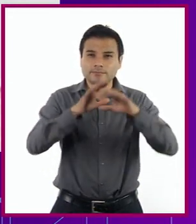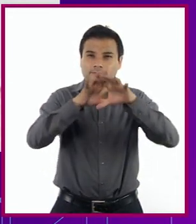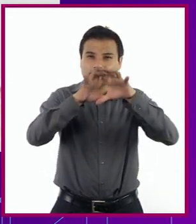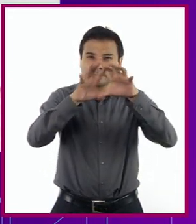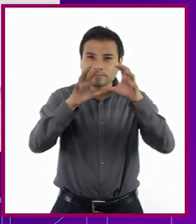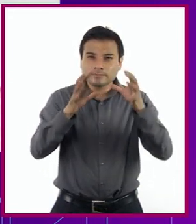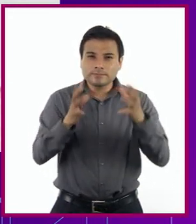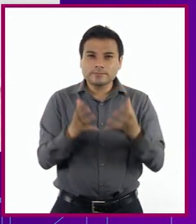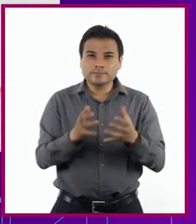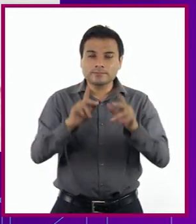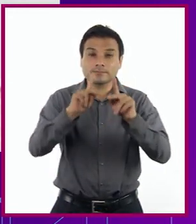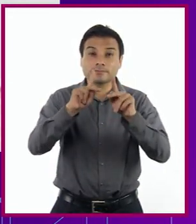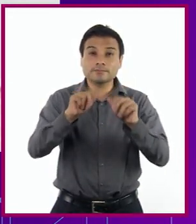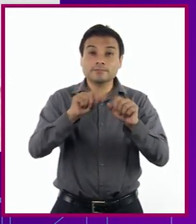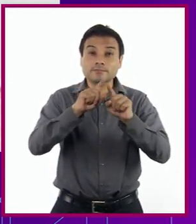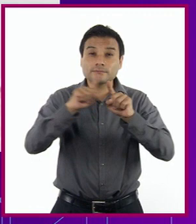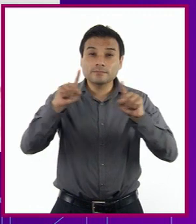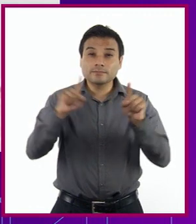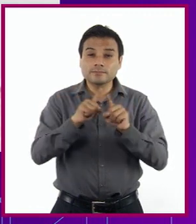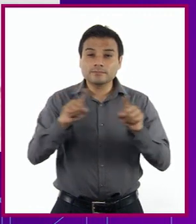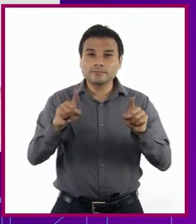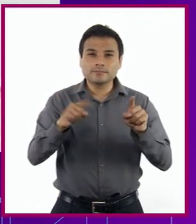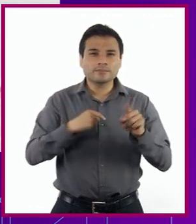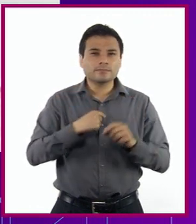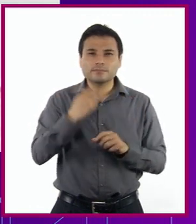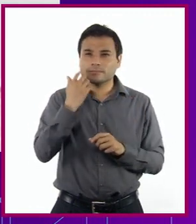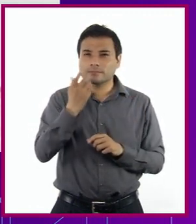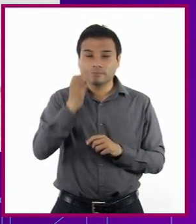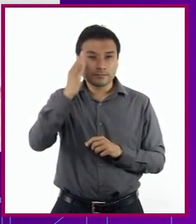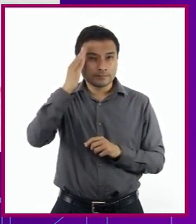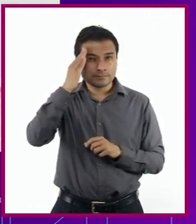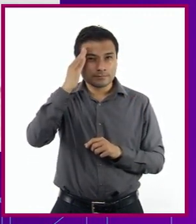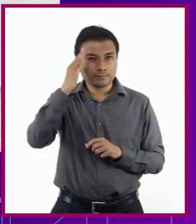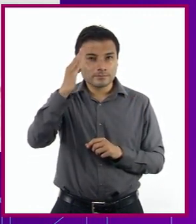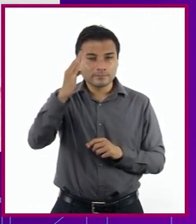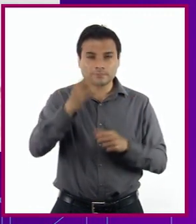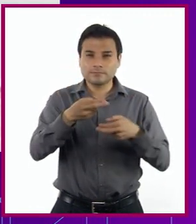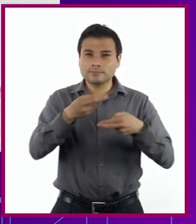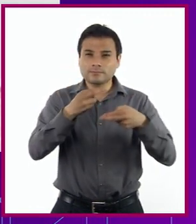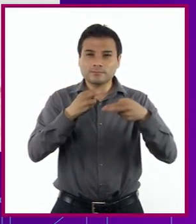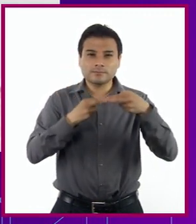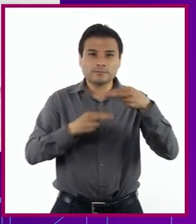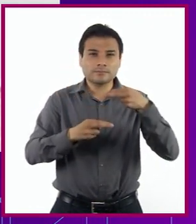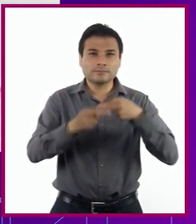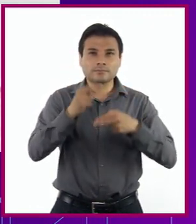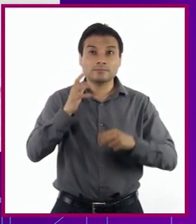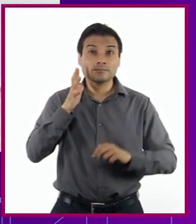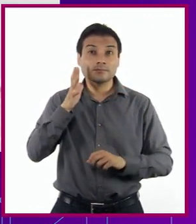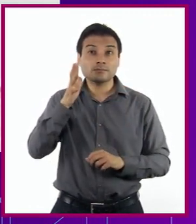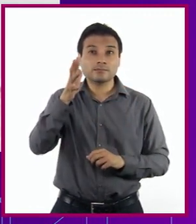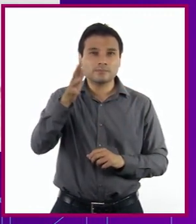Donde Quieres regresar el tiempo Porque el futuro es incierto